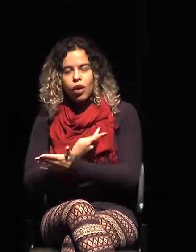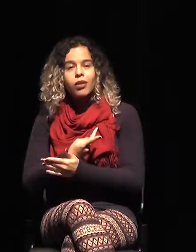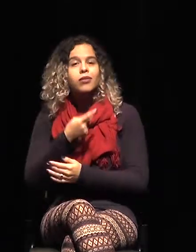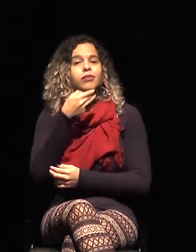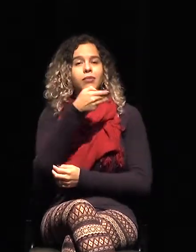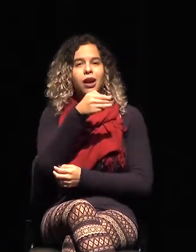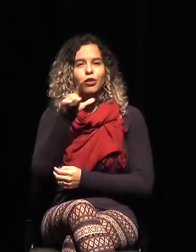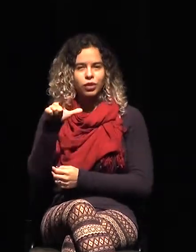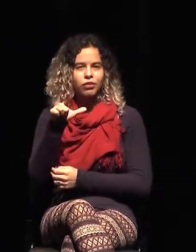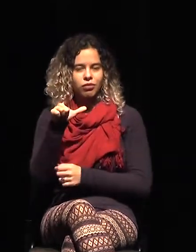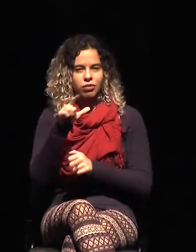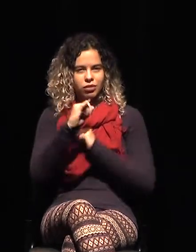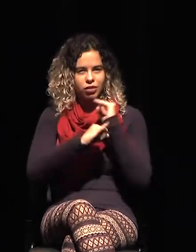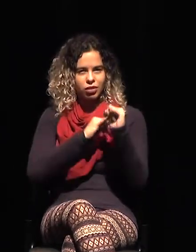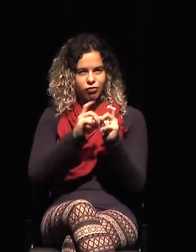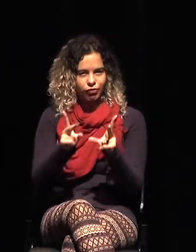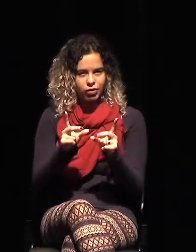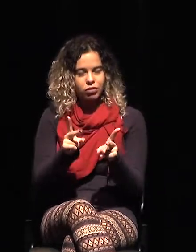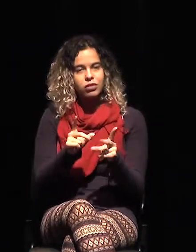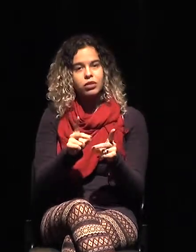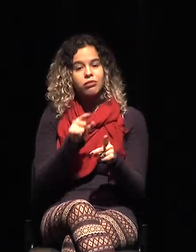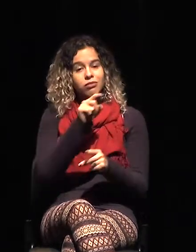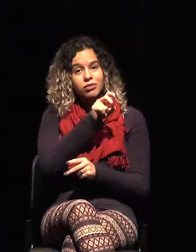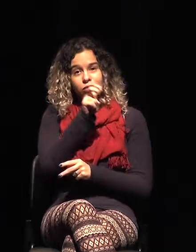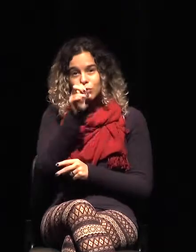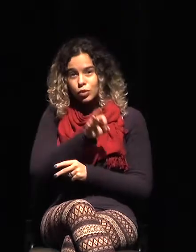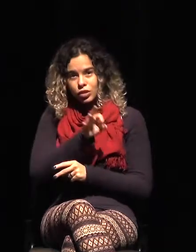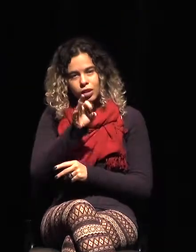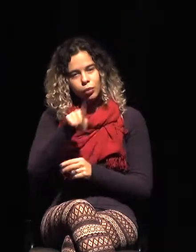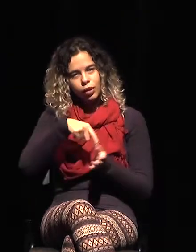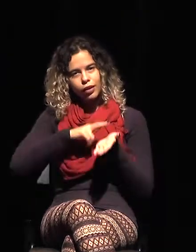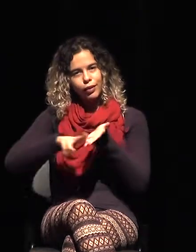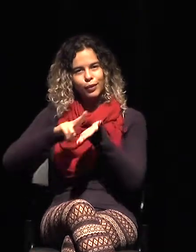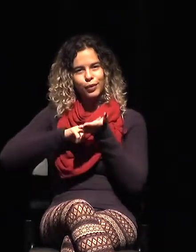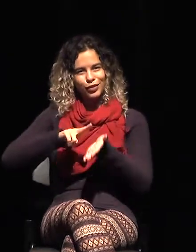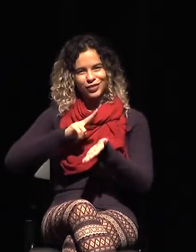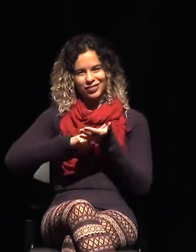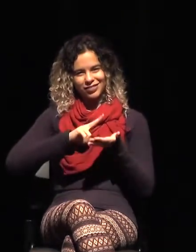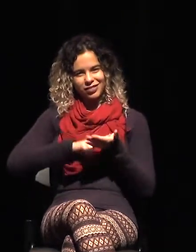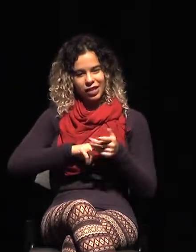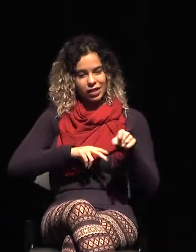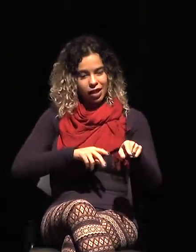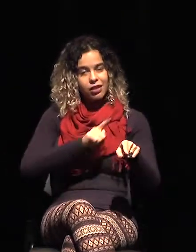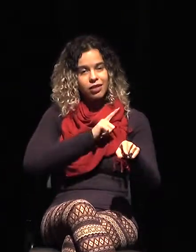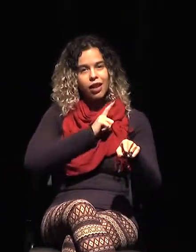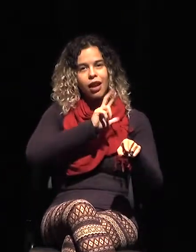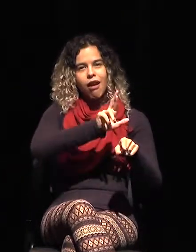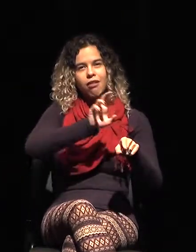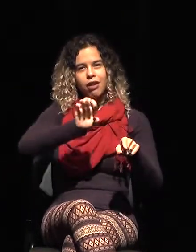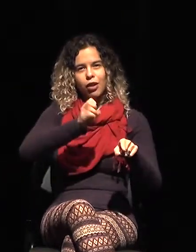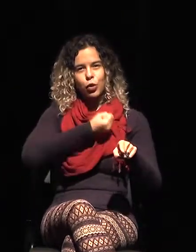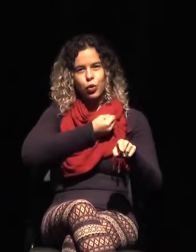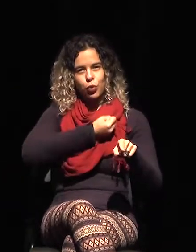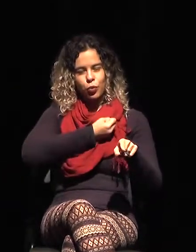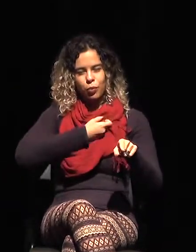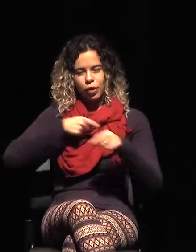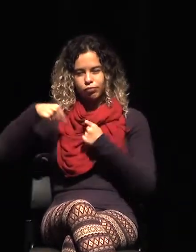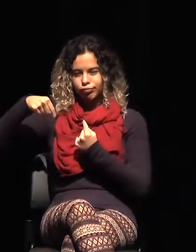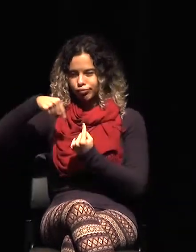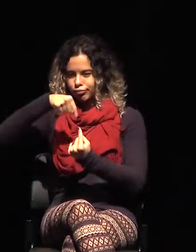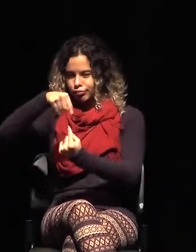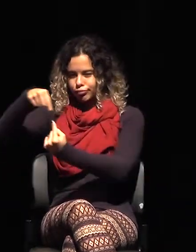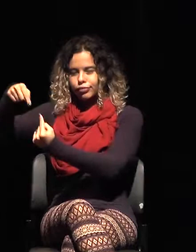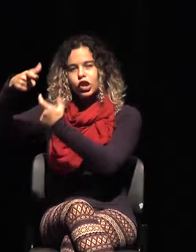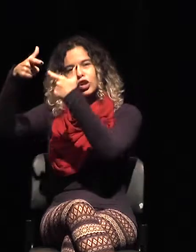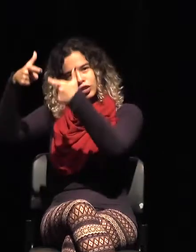prácticamente esa enorme lo envían por correo. Entonces conseguimos hacer ese cribado de todas